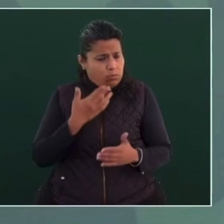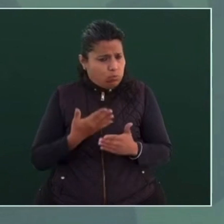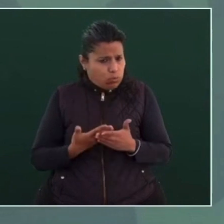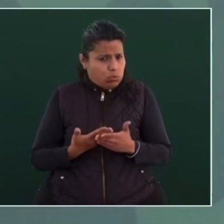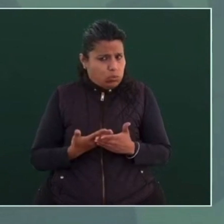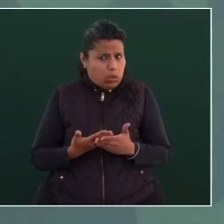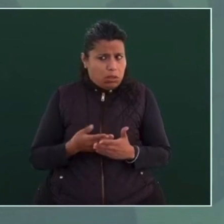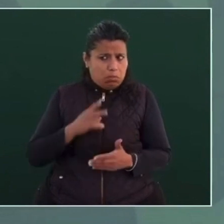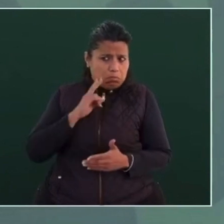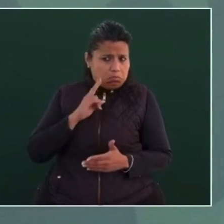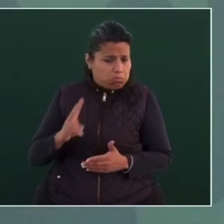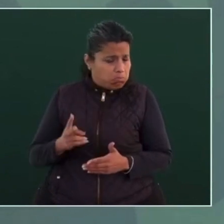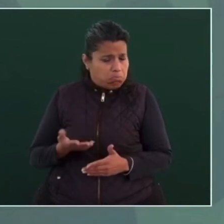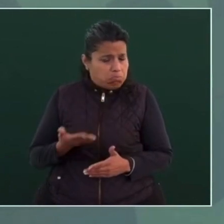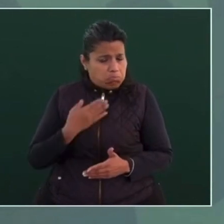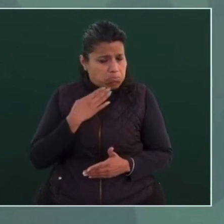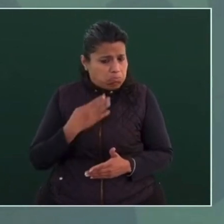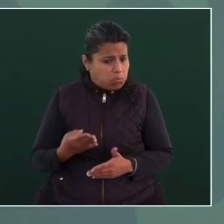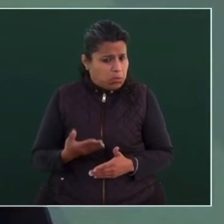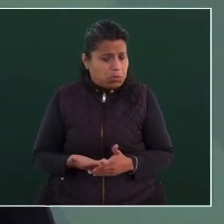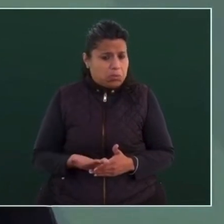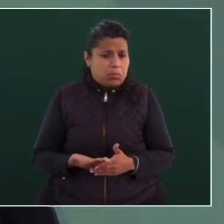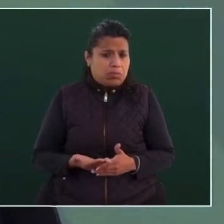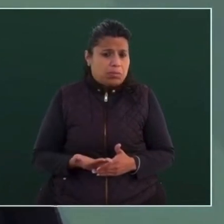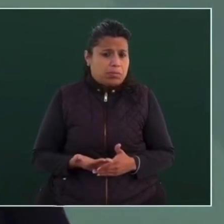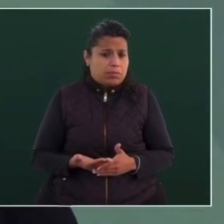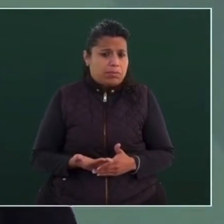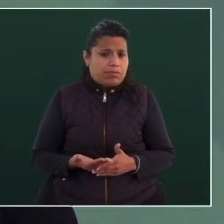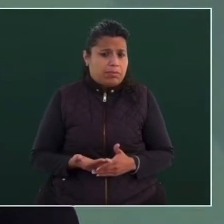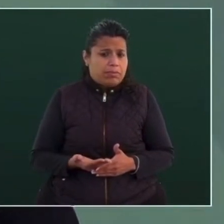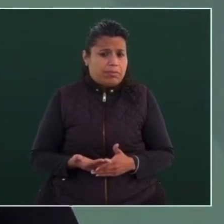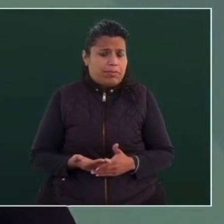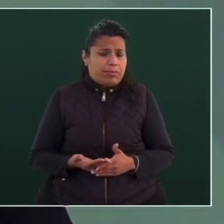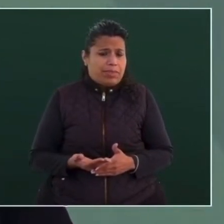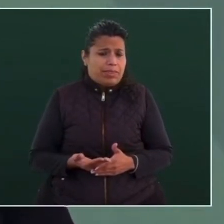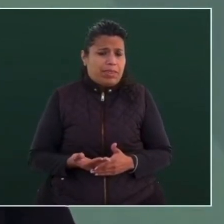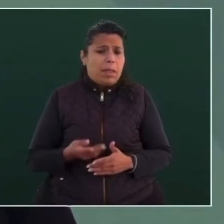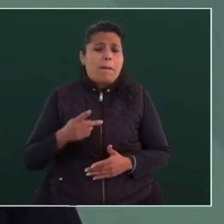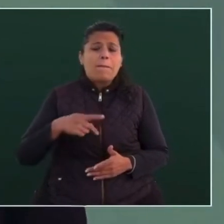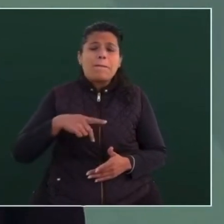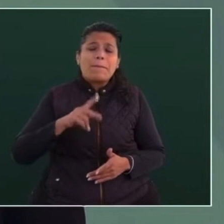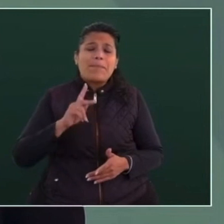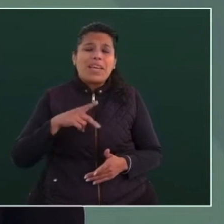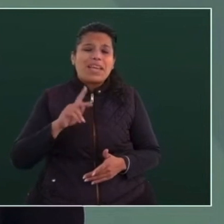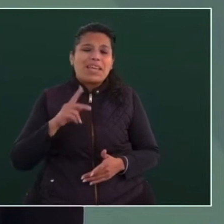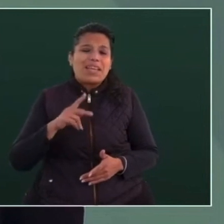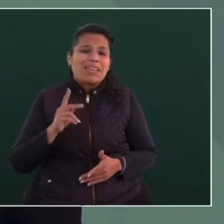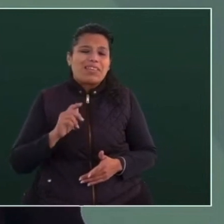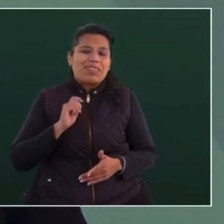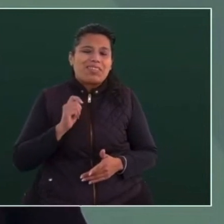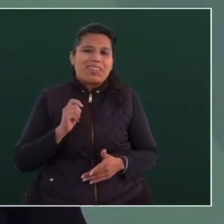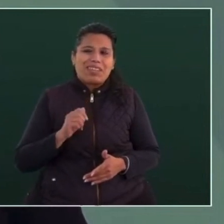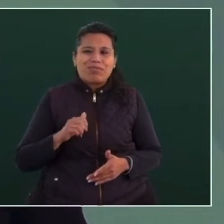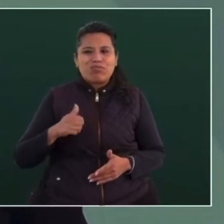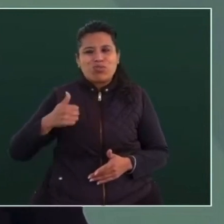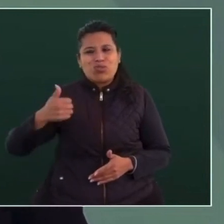pero nuestros adversarios